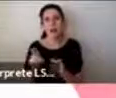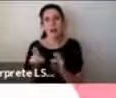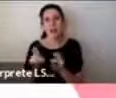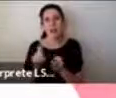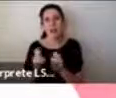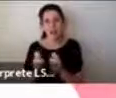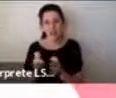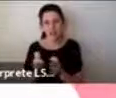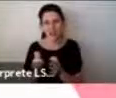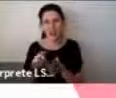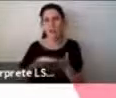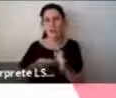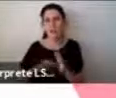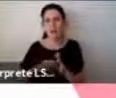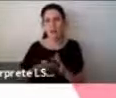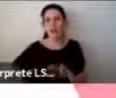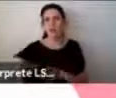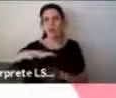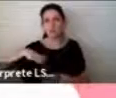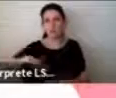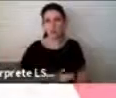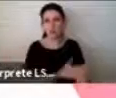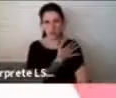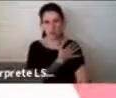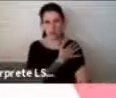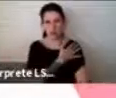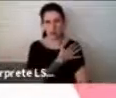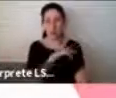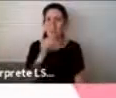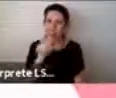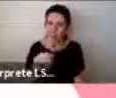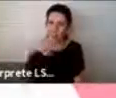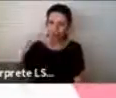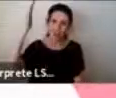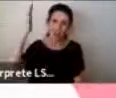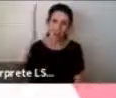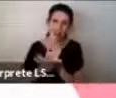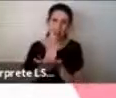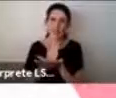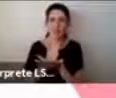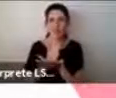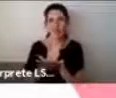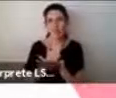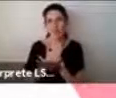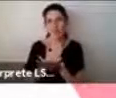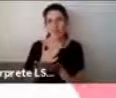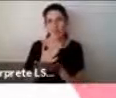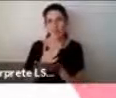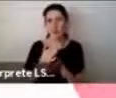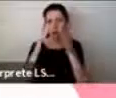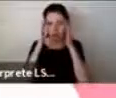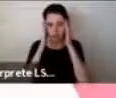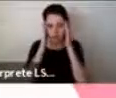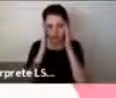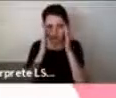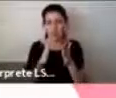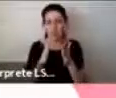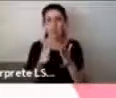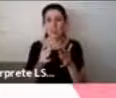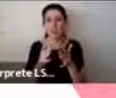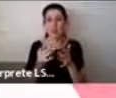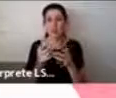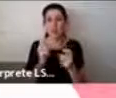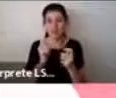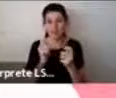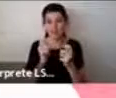tiene que ser un aspecto central cuando estamos hablando no solamente de la intervención sino de qué es lo que tenemos que poner